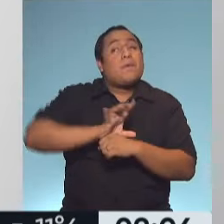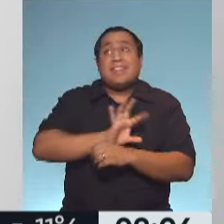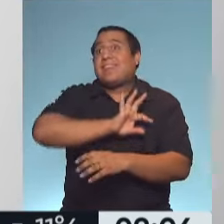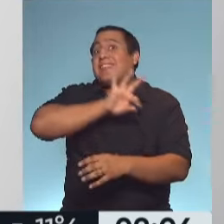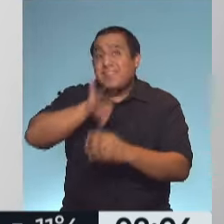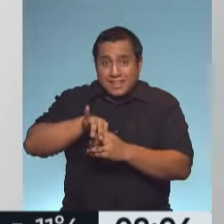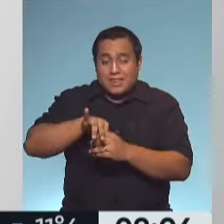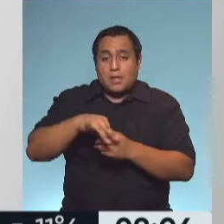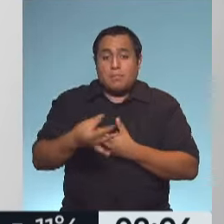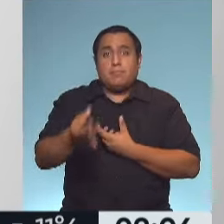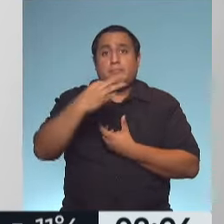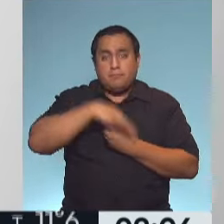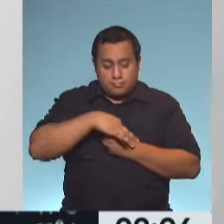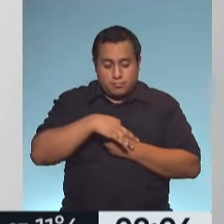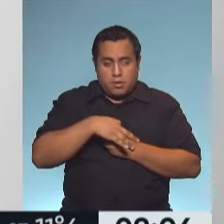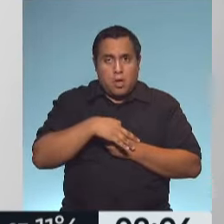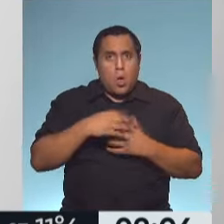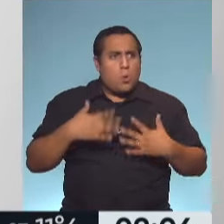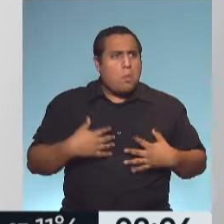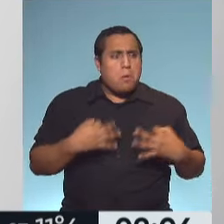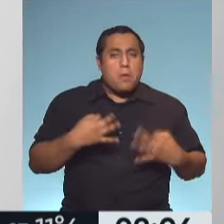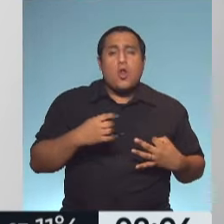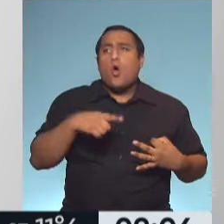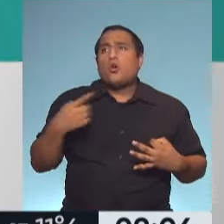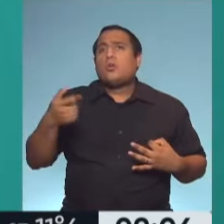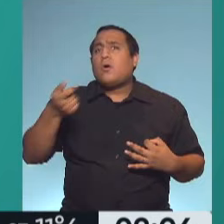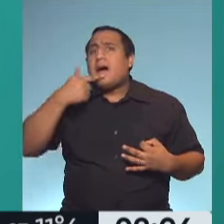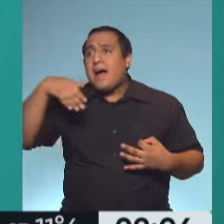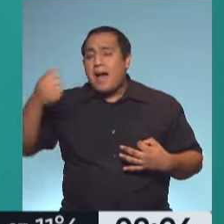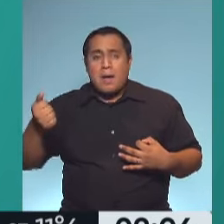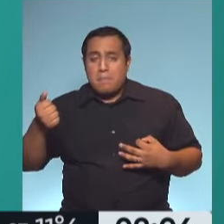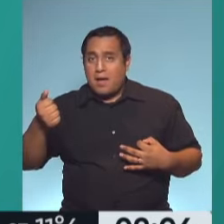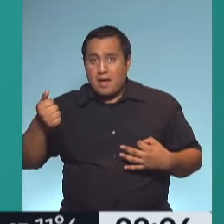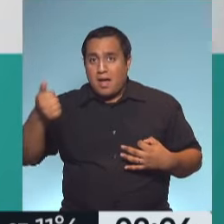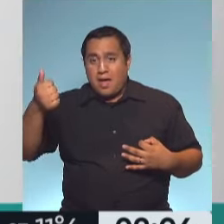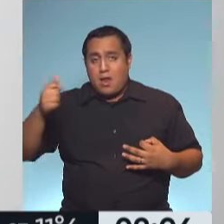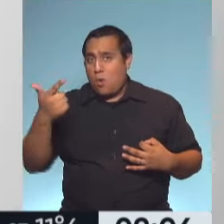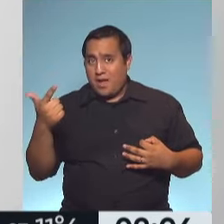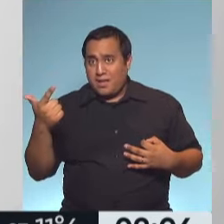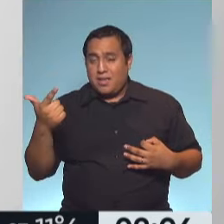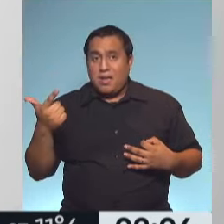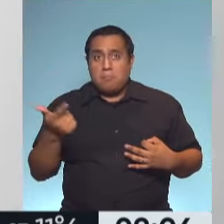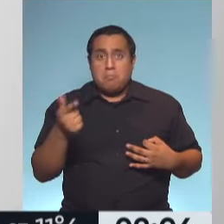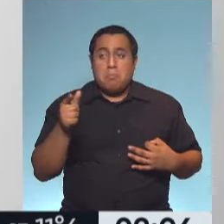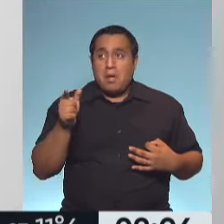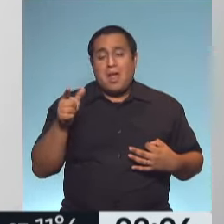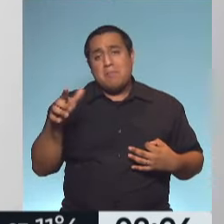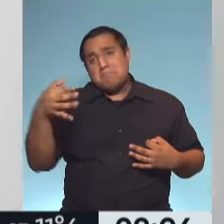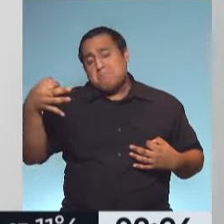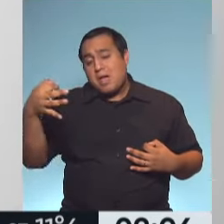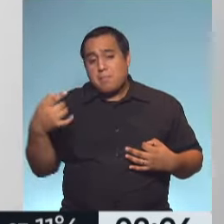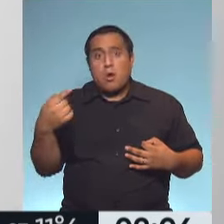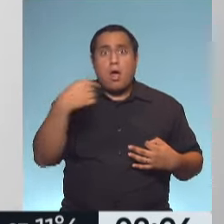va 15% mejor que al grupo que no tiene asma, y creemos que eso tiene que ver con el buen uso de los medicamentos,